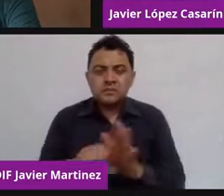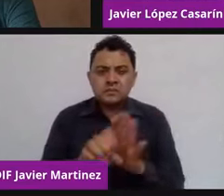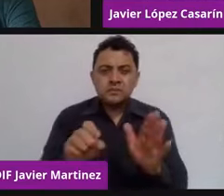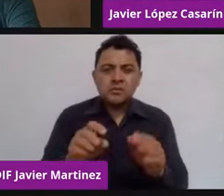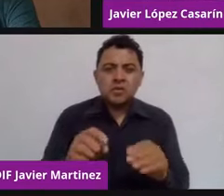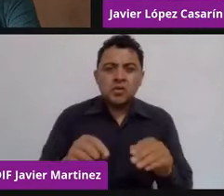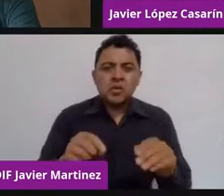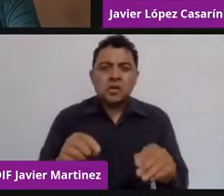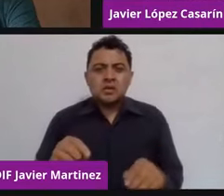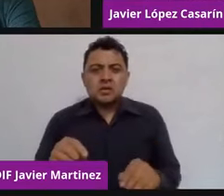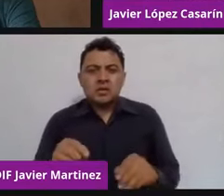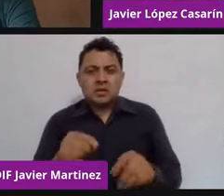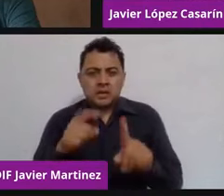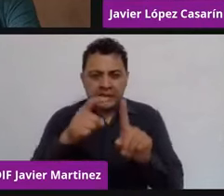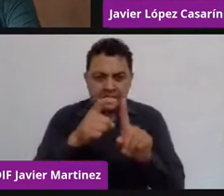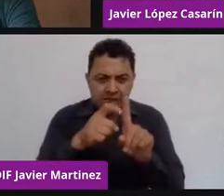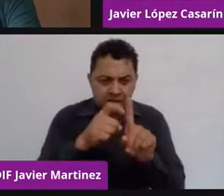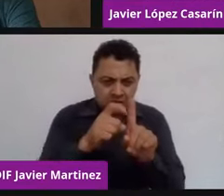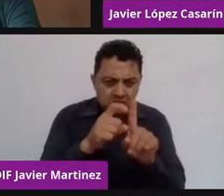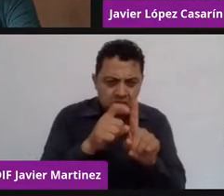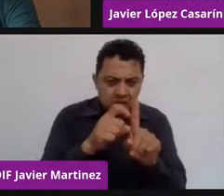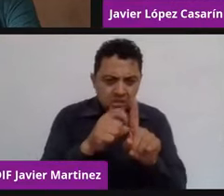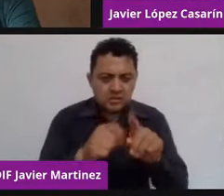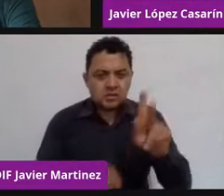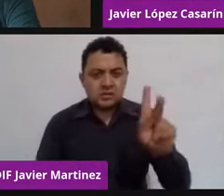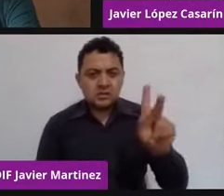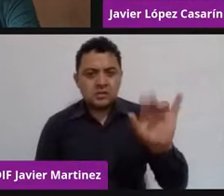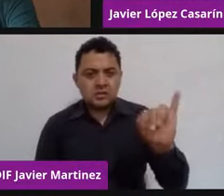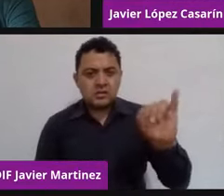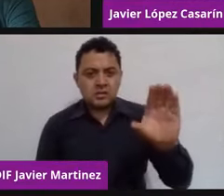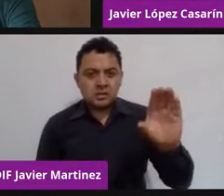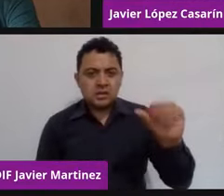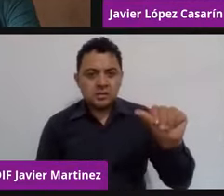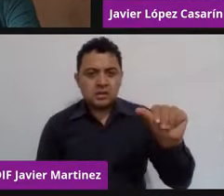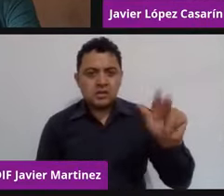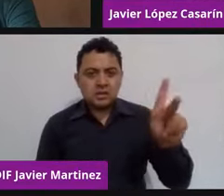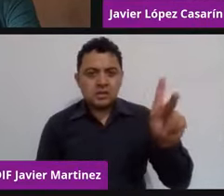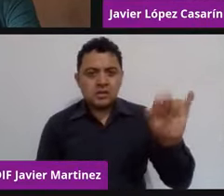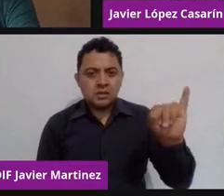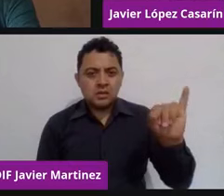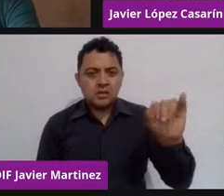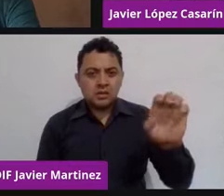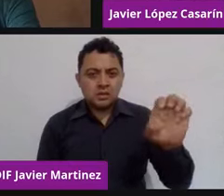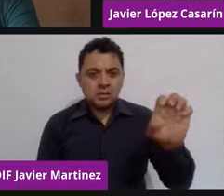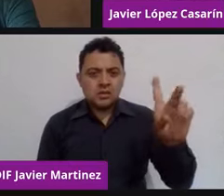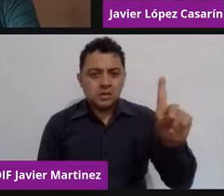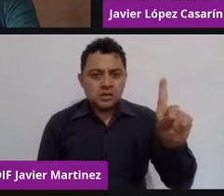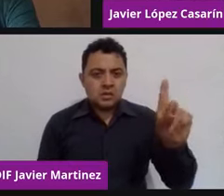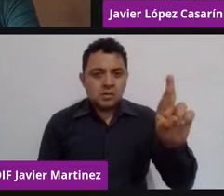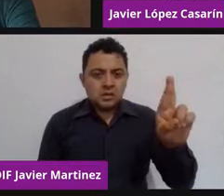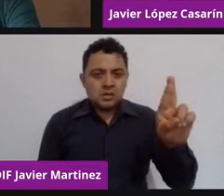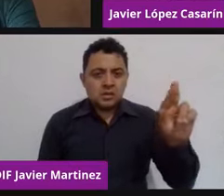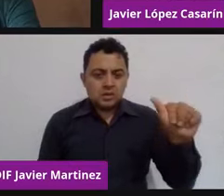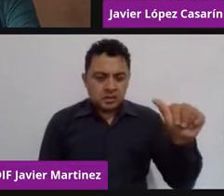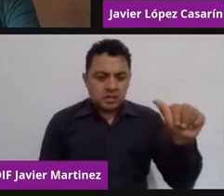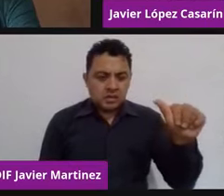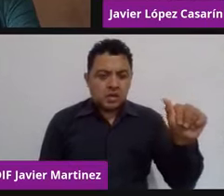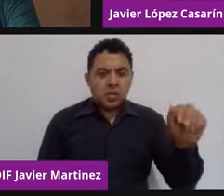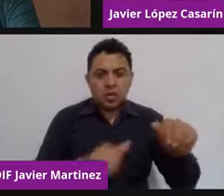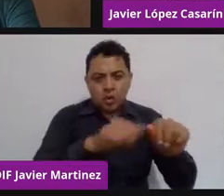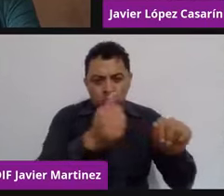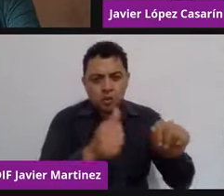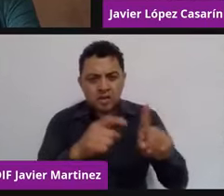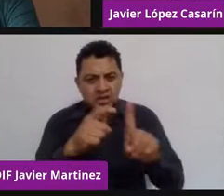ser? Los pica piedra tenían resueltas la vida pero los Jetsons fueron construyendo hablamos de robots o bueno se presentaban robots que